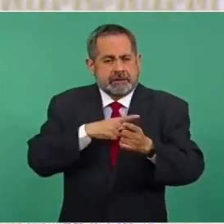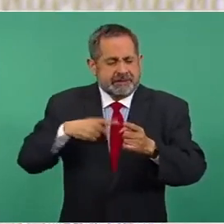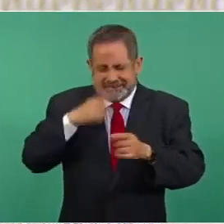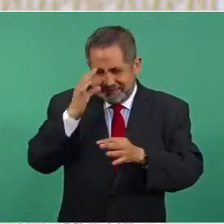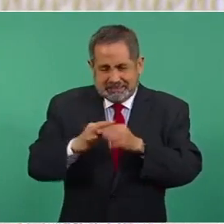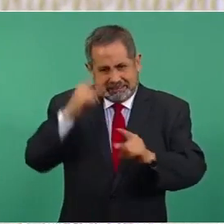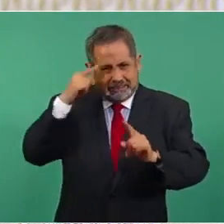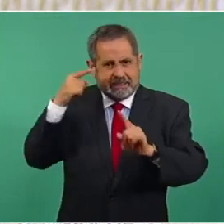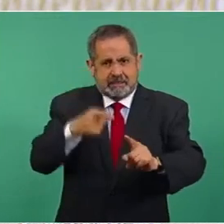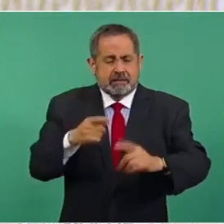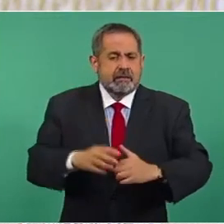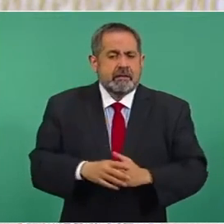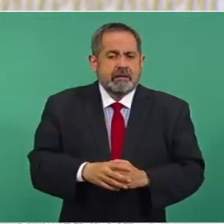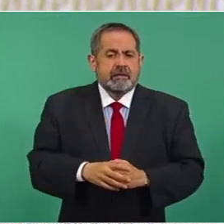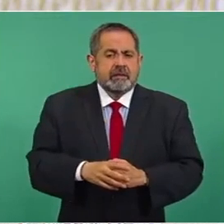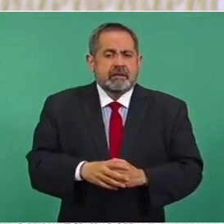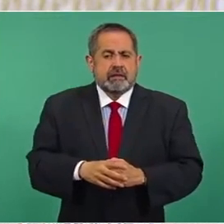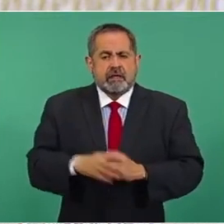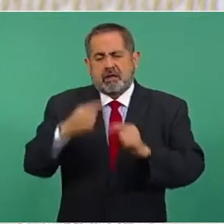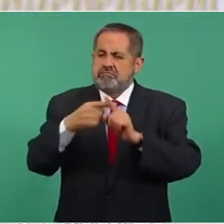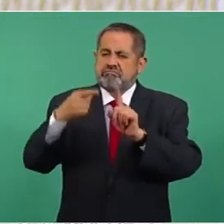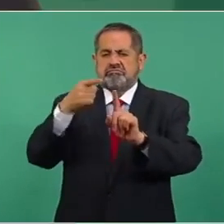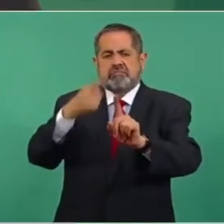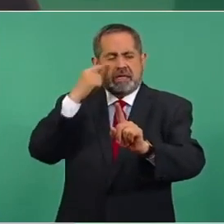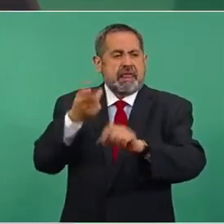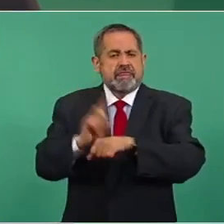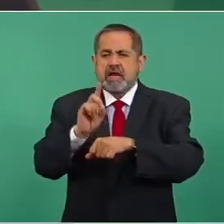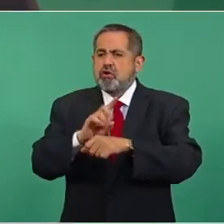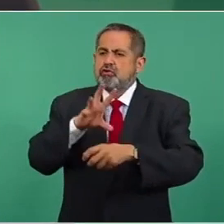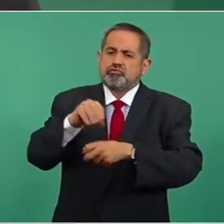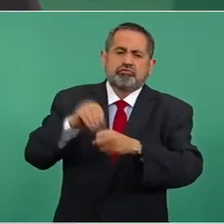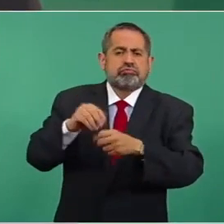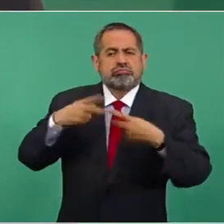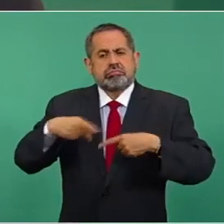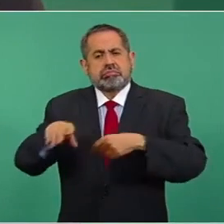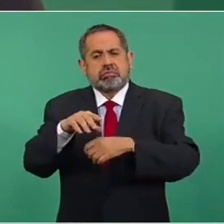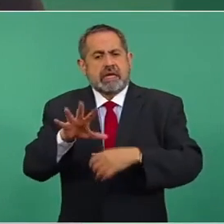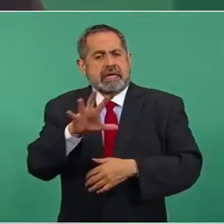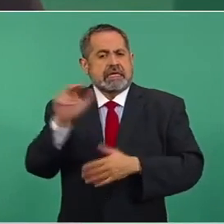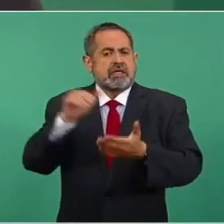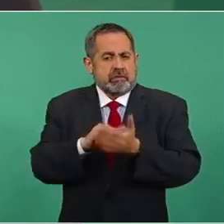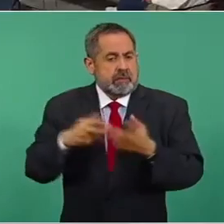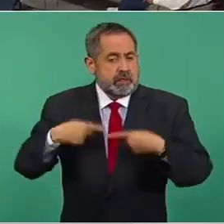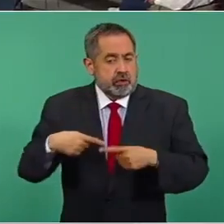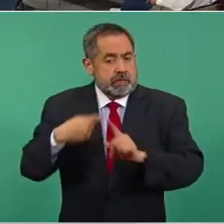la media de vacunación diaria, que son 500 mil